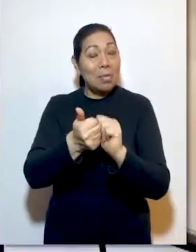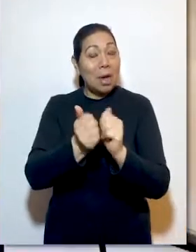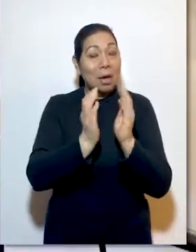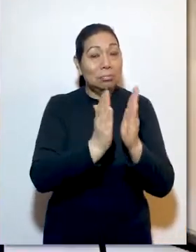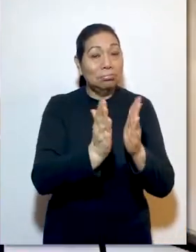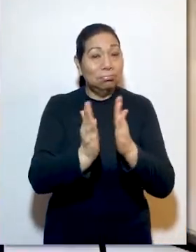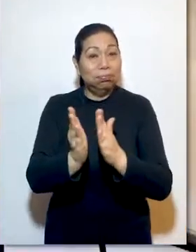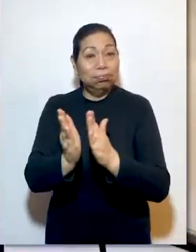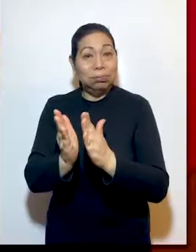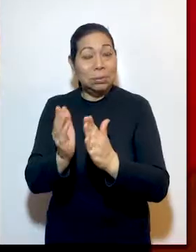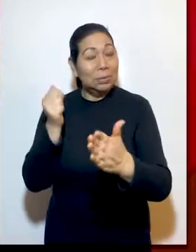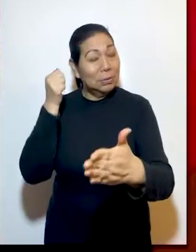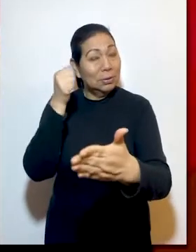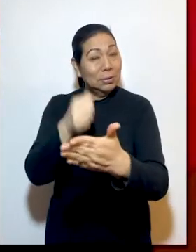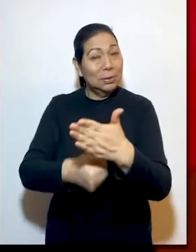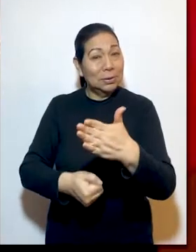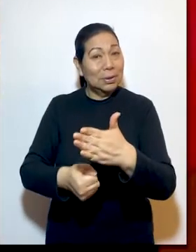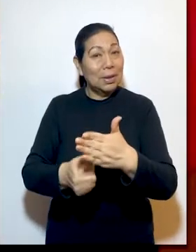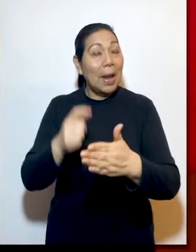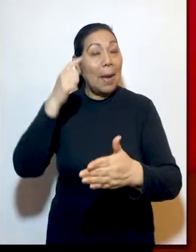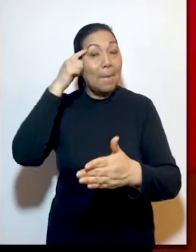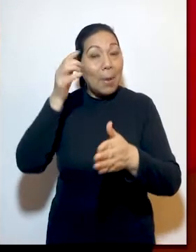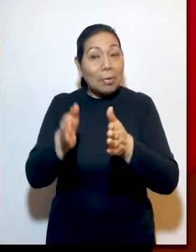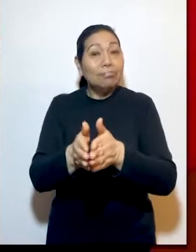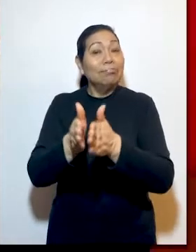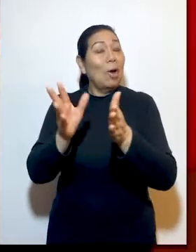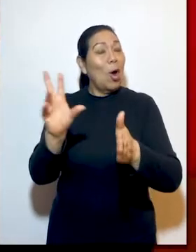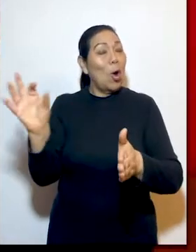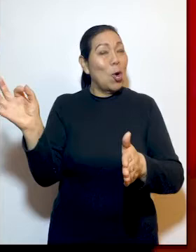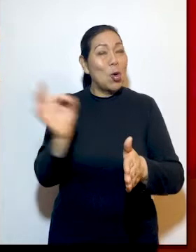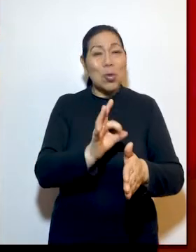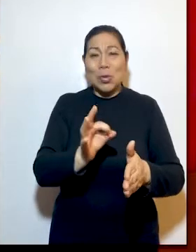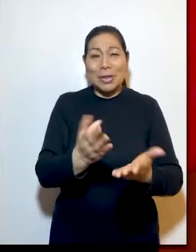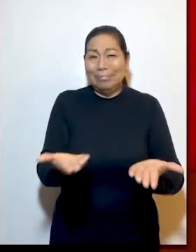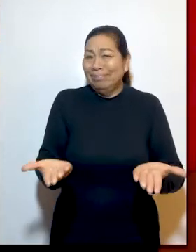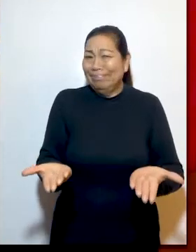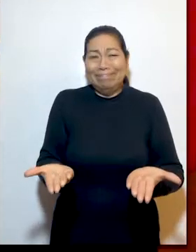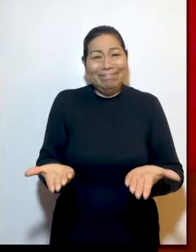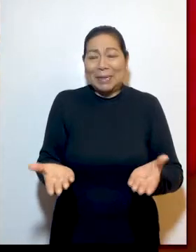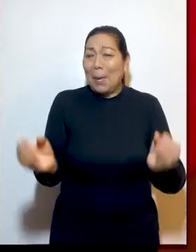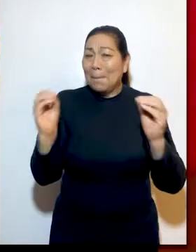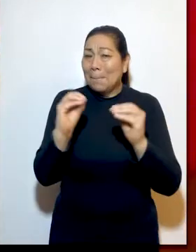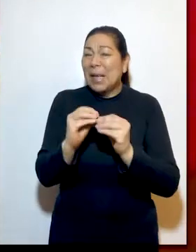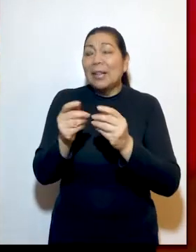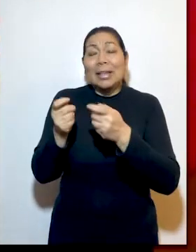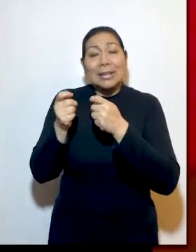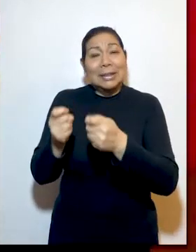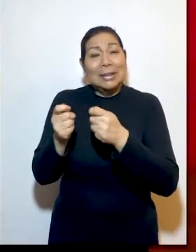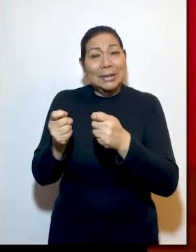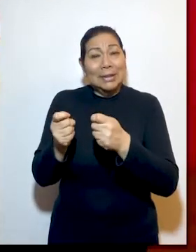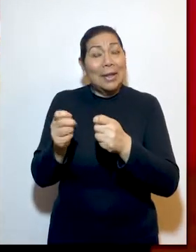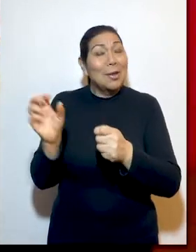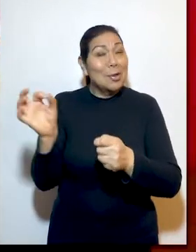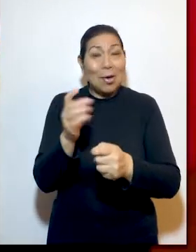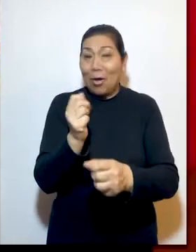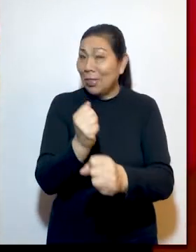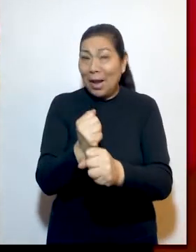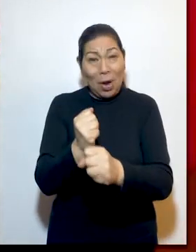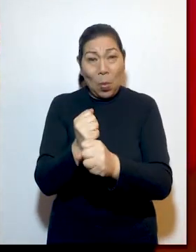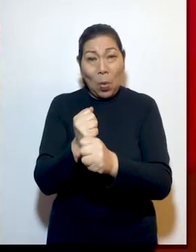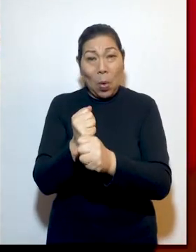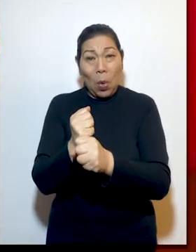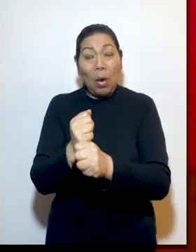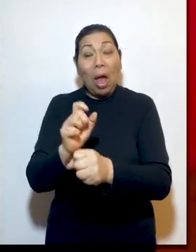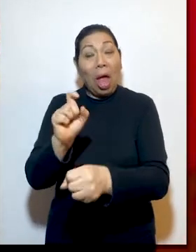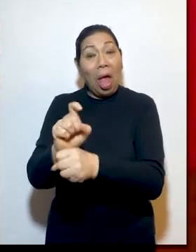cambios estructurales, sin apuntar al cambio de mentalidades, nunca serán suficientes. Enfatizó que, si